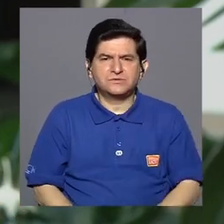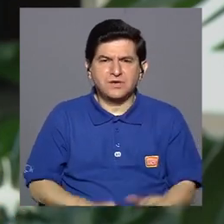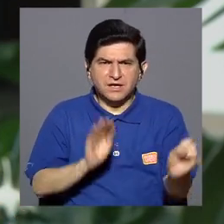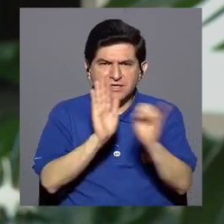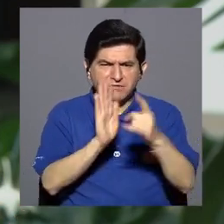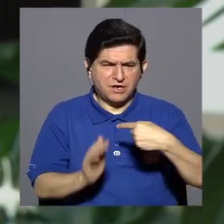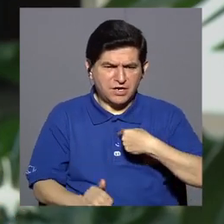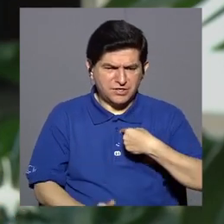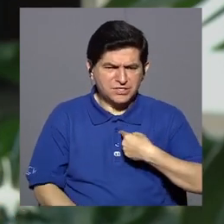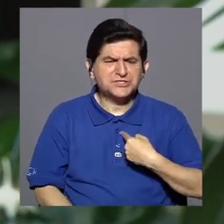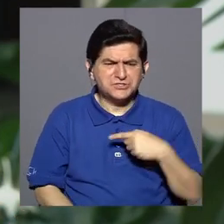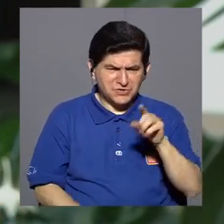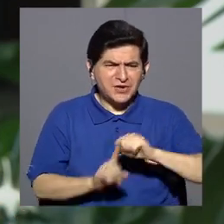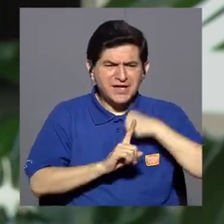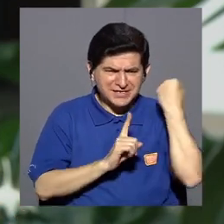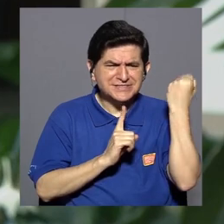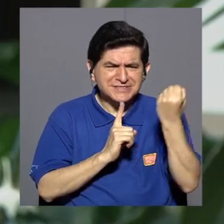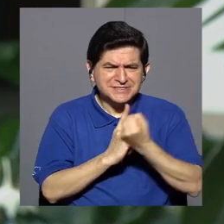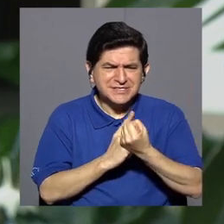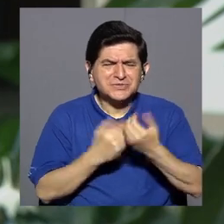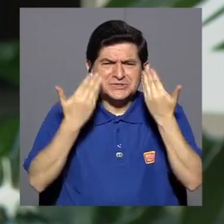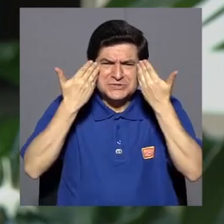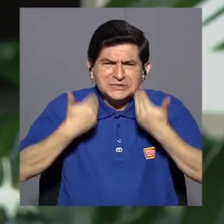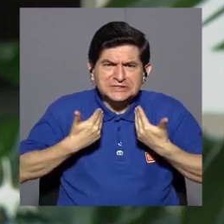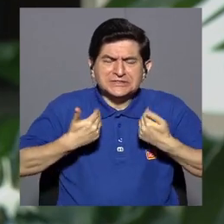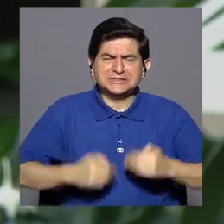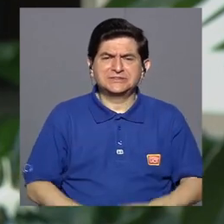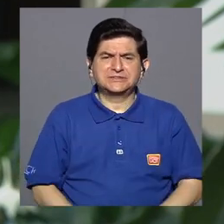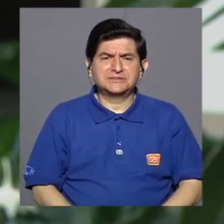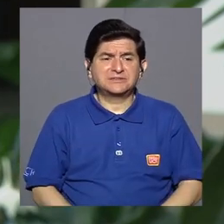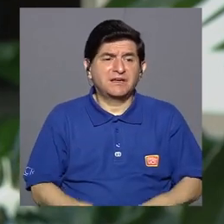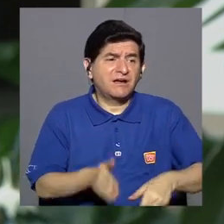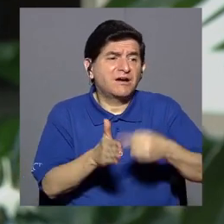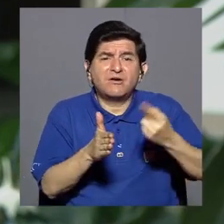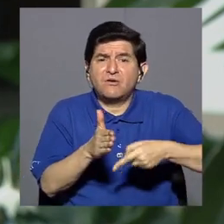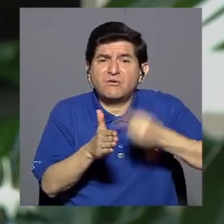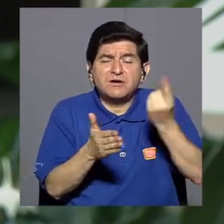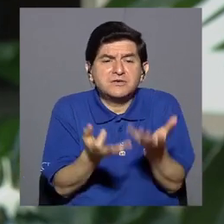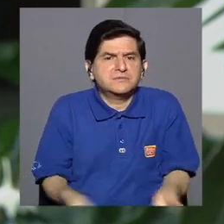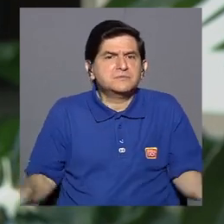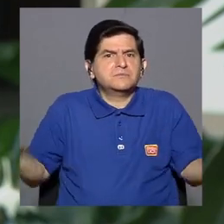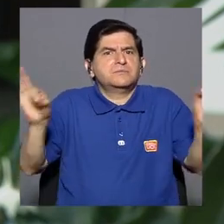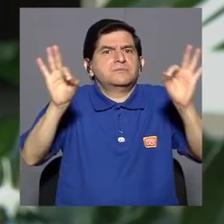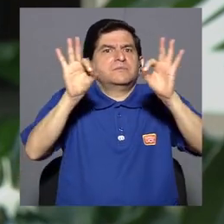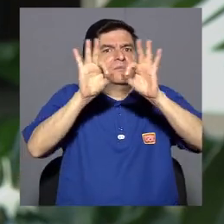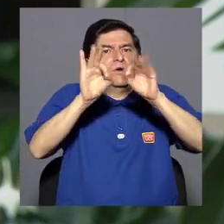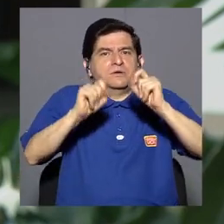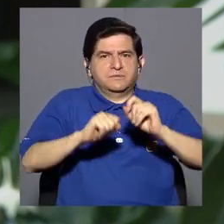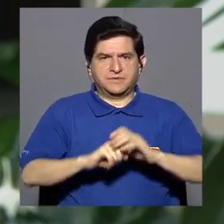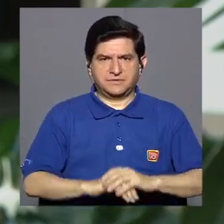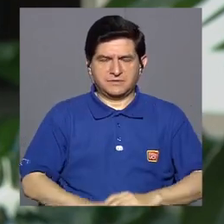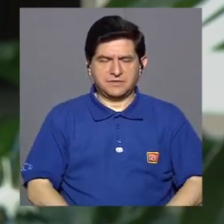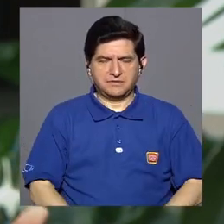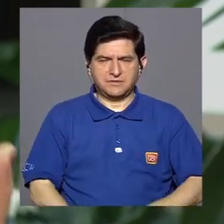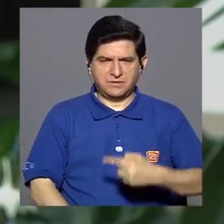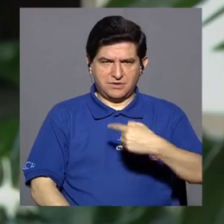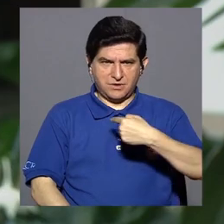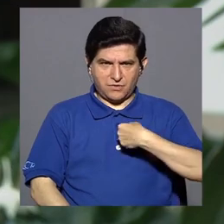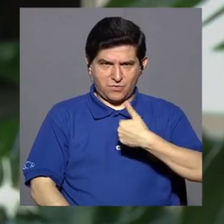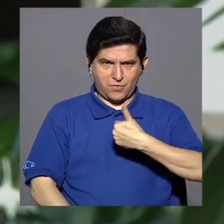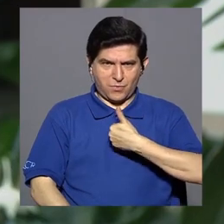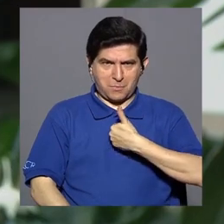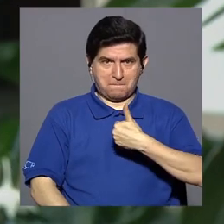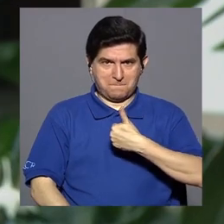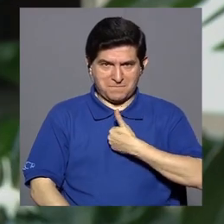identificar que estoy enojado, identificar que estoy triste. Y muchísimas veces es importante uno